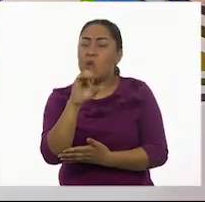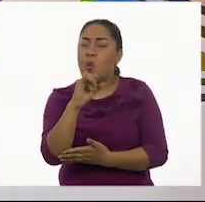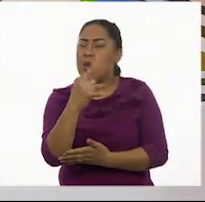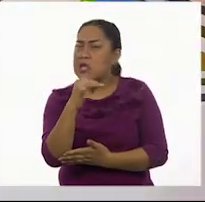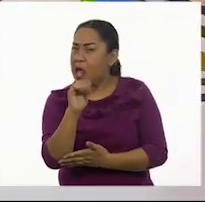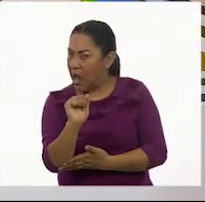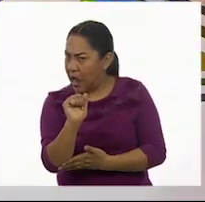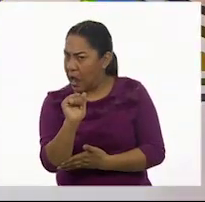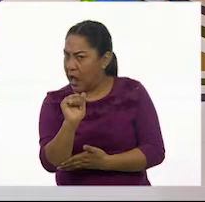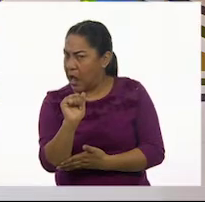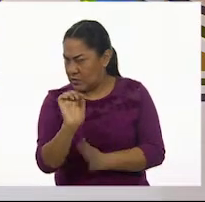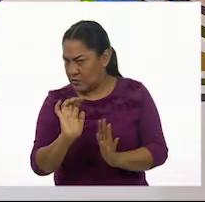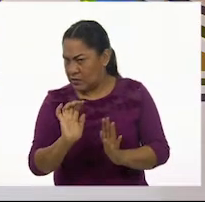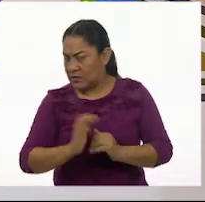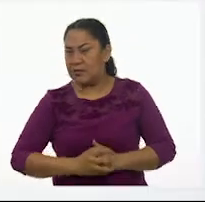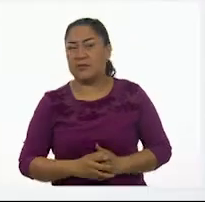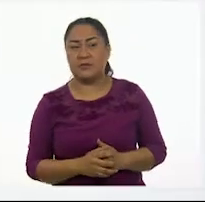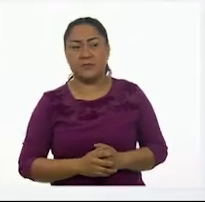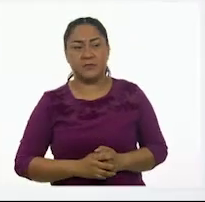Epidemiología.